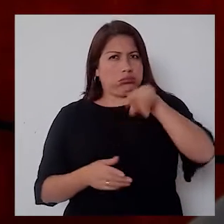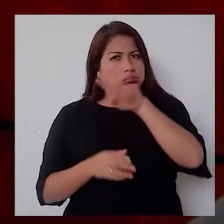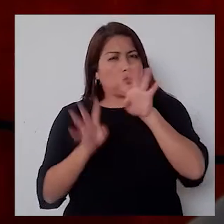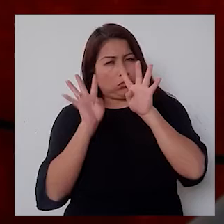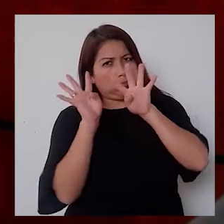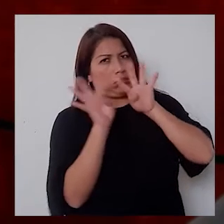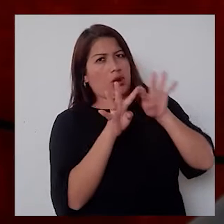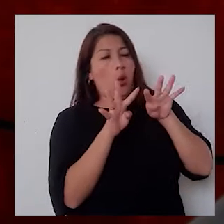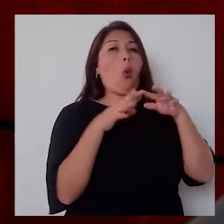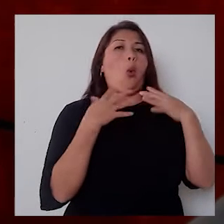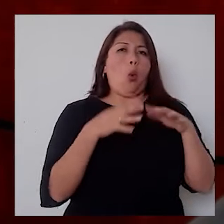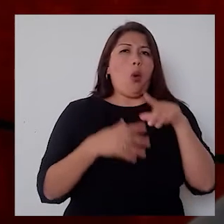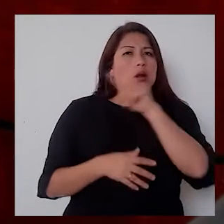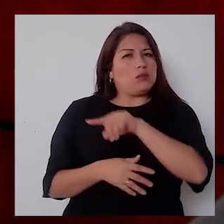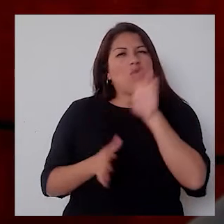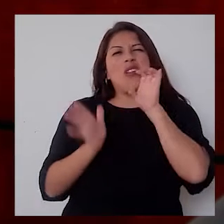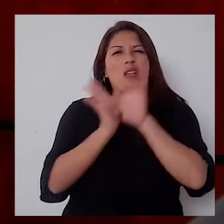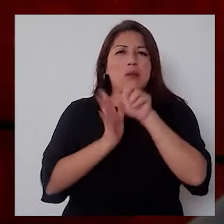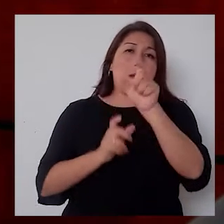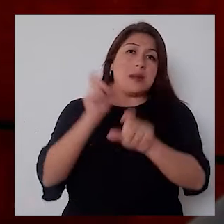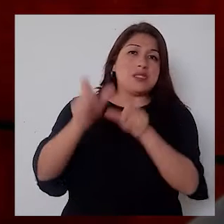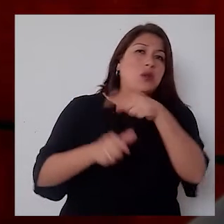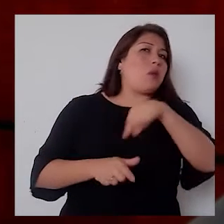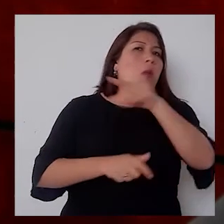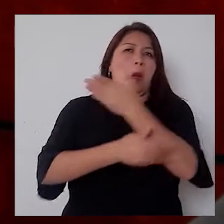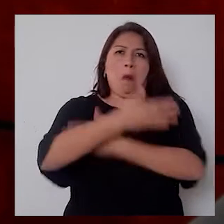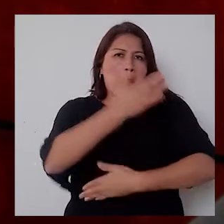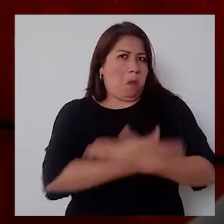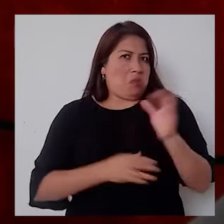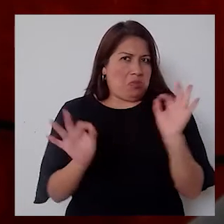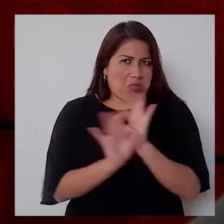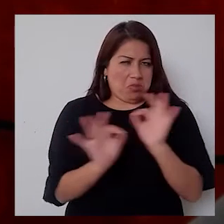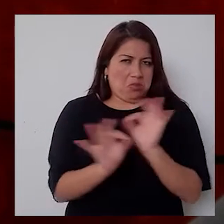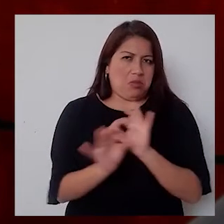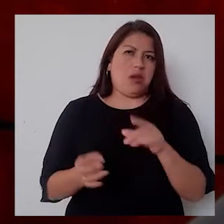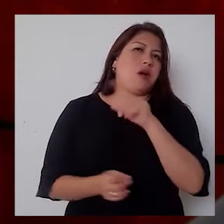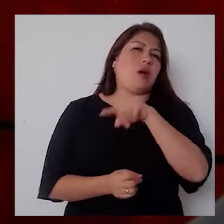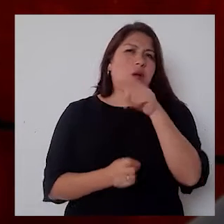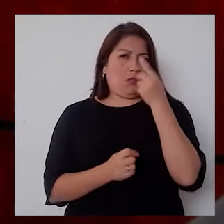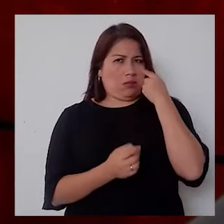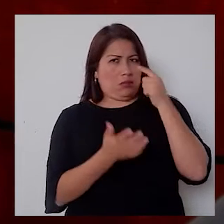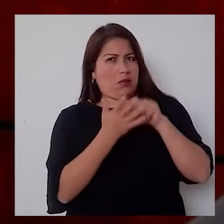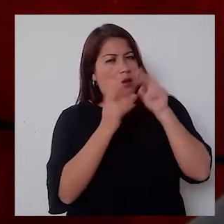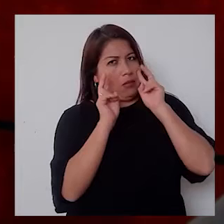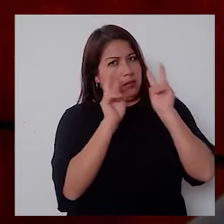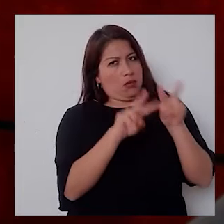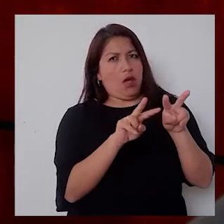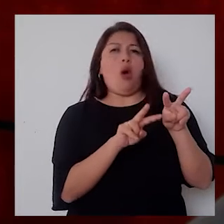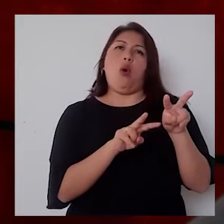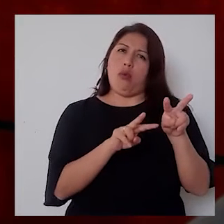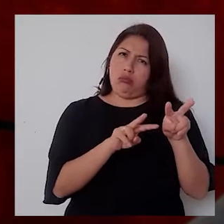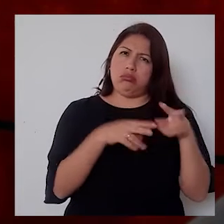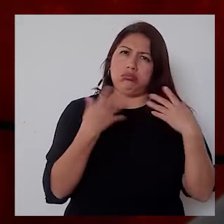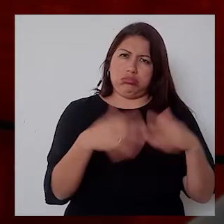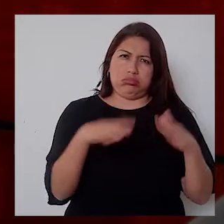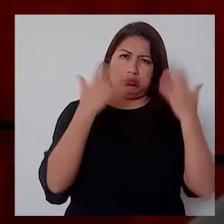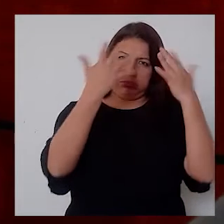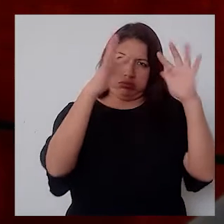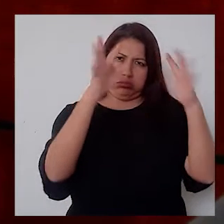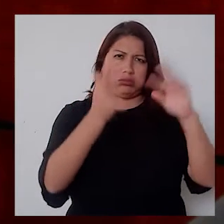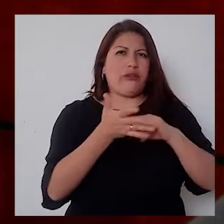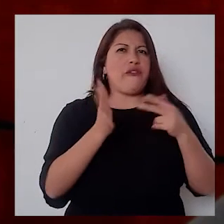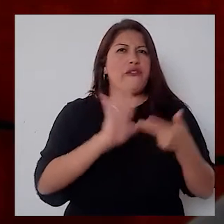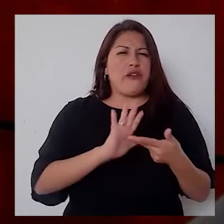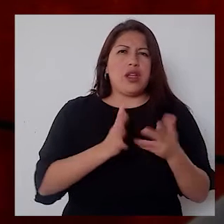discapacidad física de alguna forma puedan darse cuenta de que, primero, tener una discapacidad no es un impedimento.